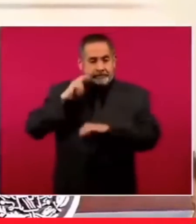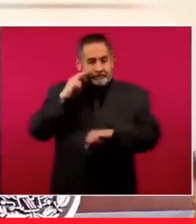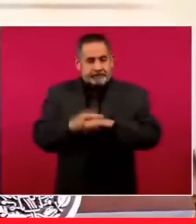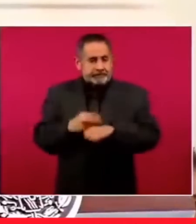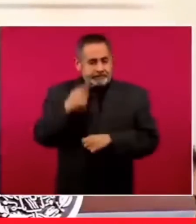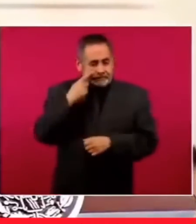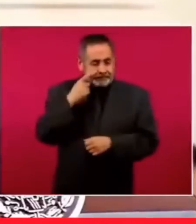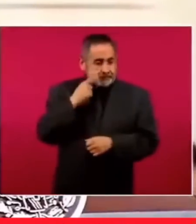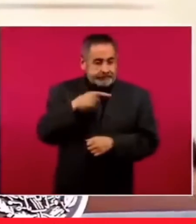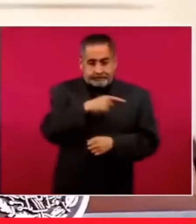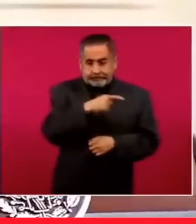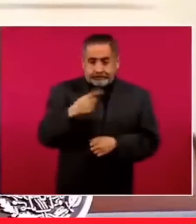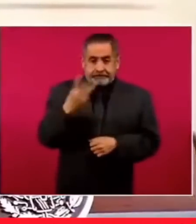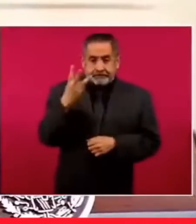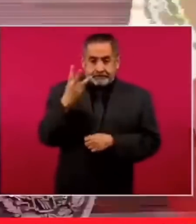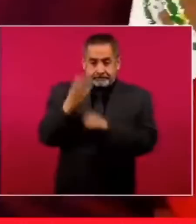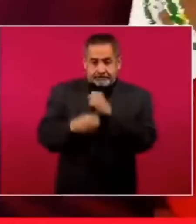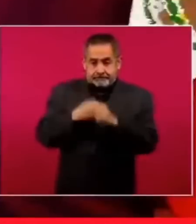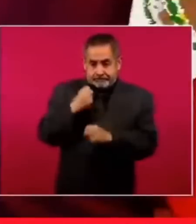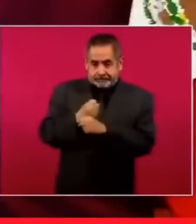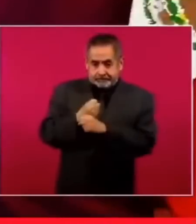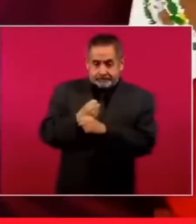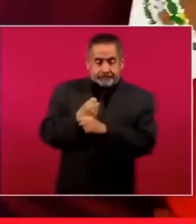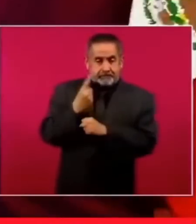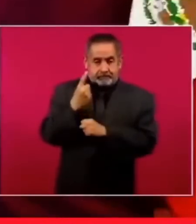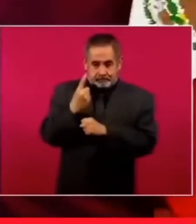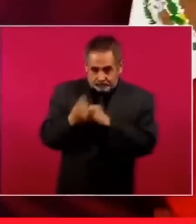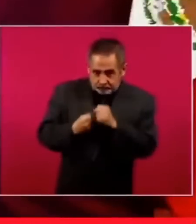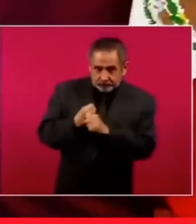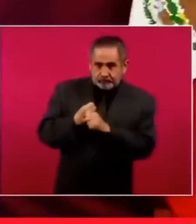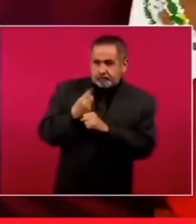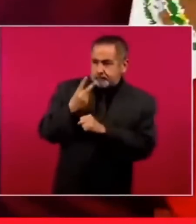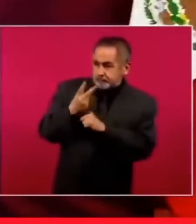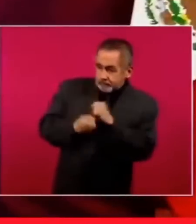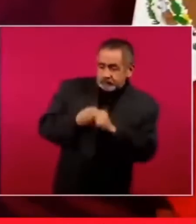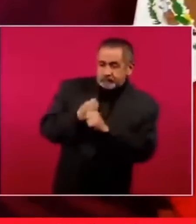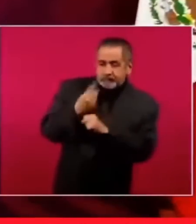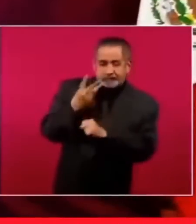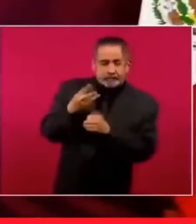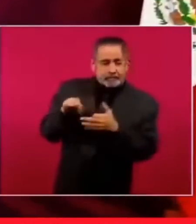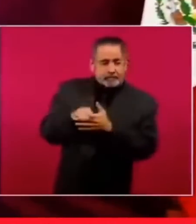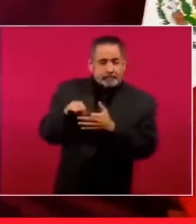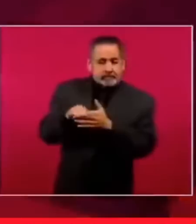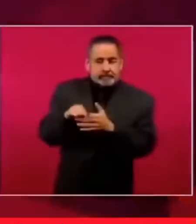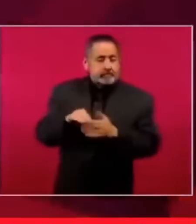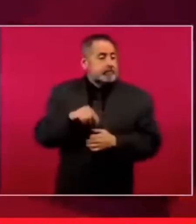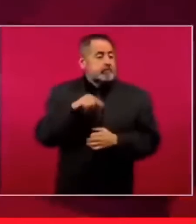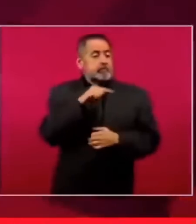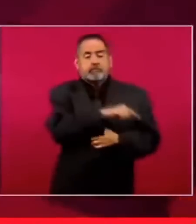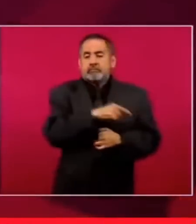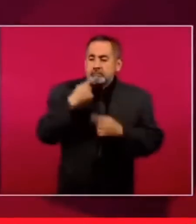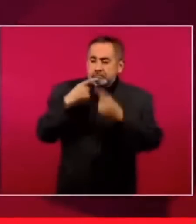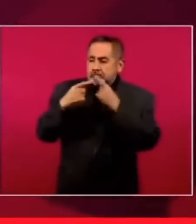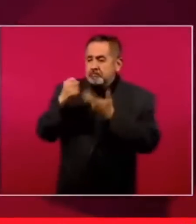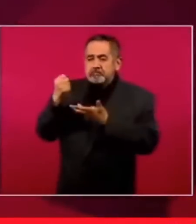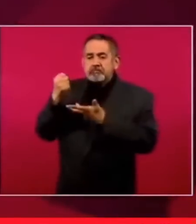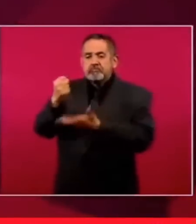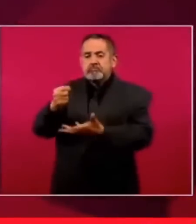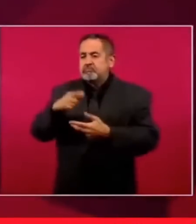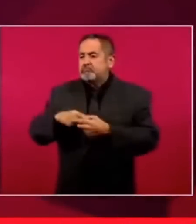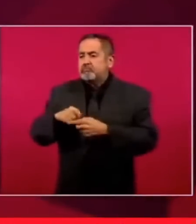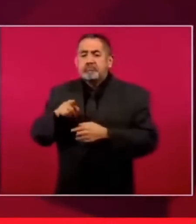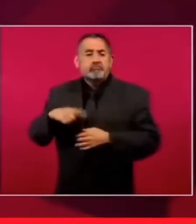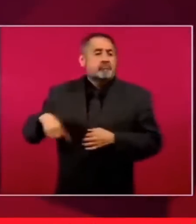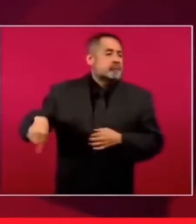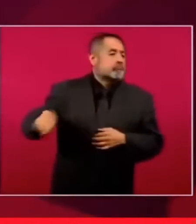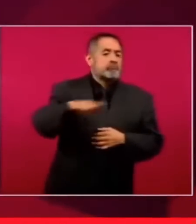años consecutivos, sacó el presupuesto público por unanimidad.